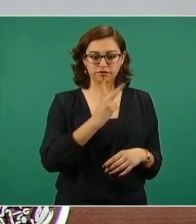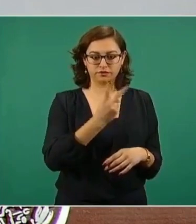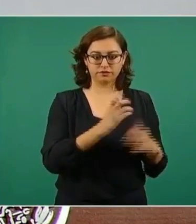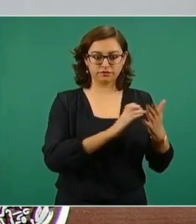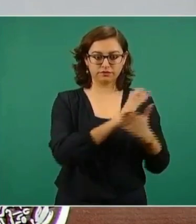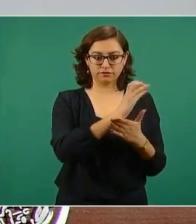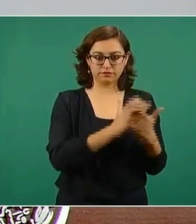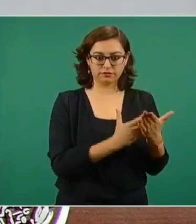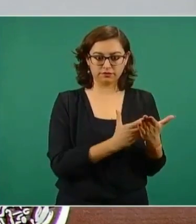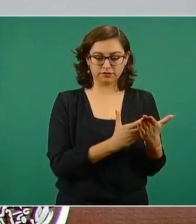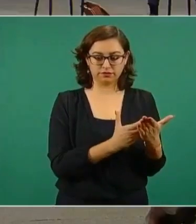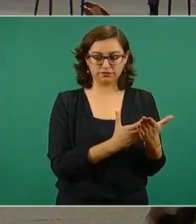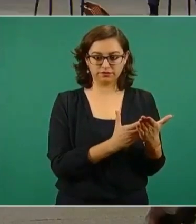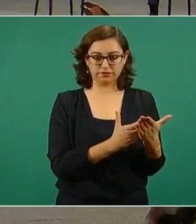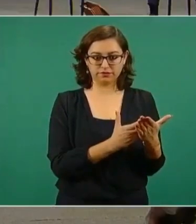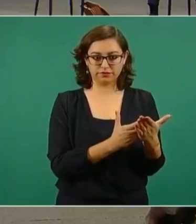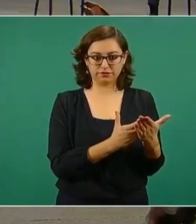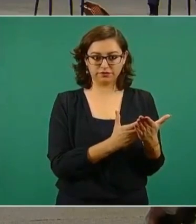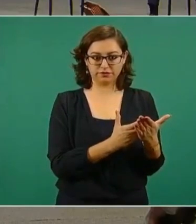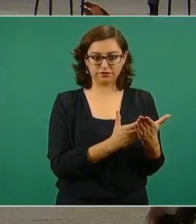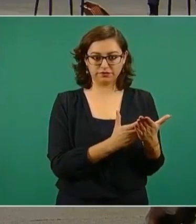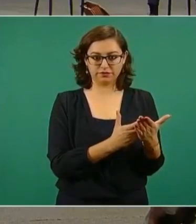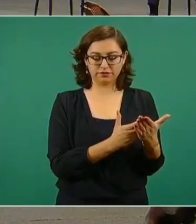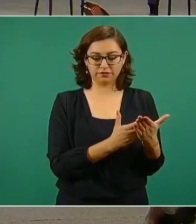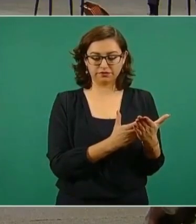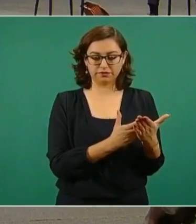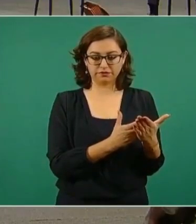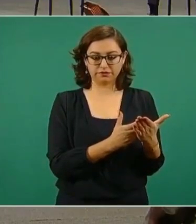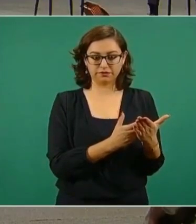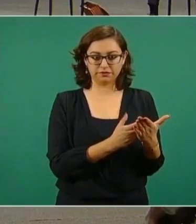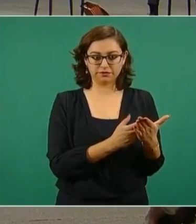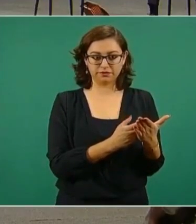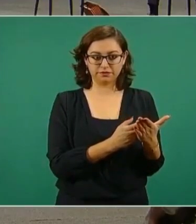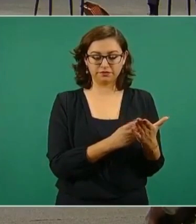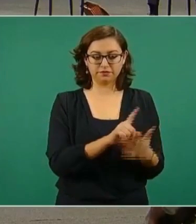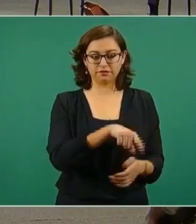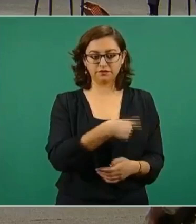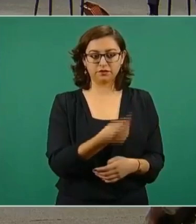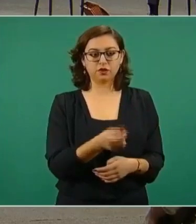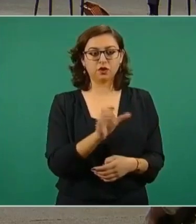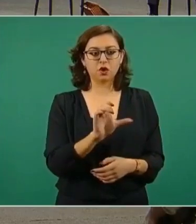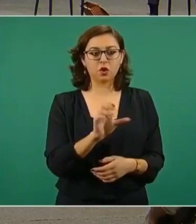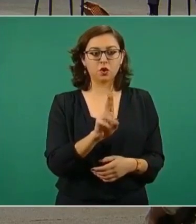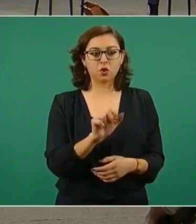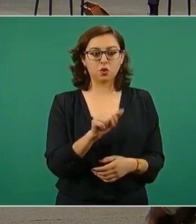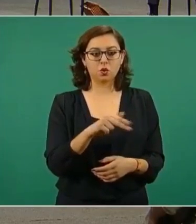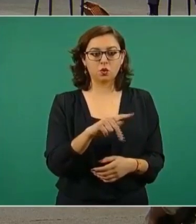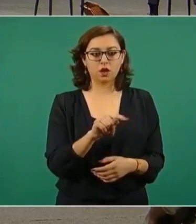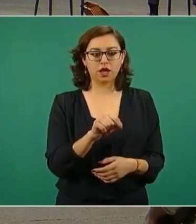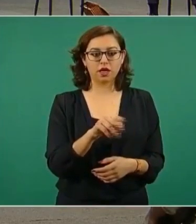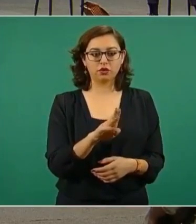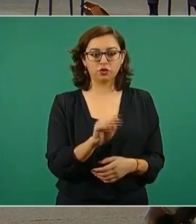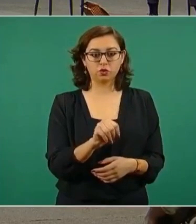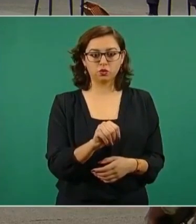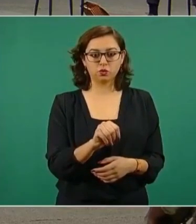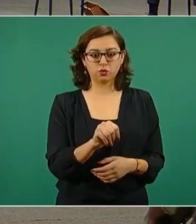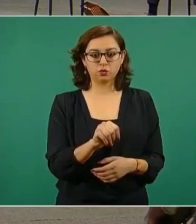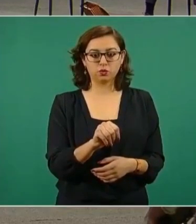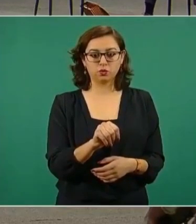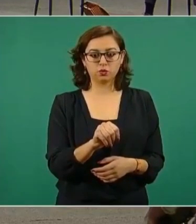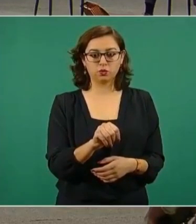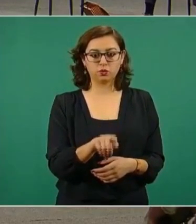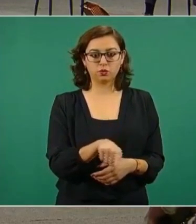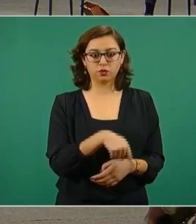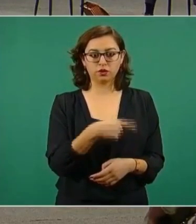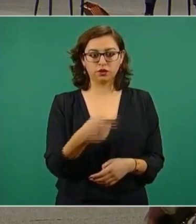y le compró a Exi Quantum y en el caso de